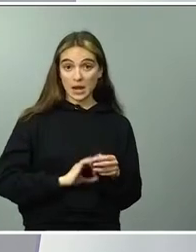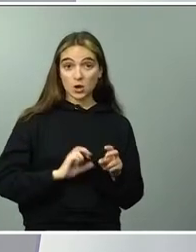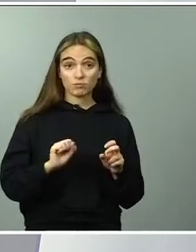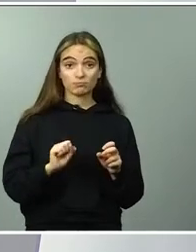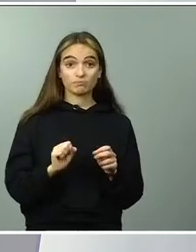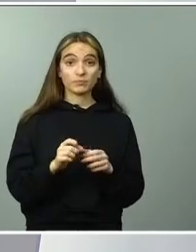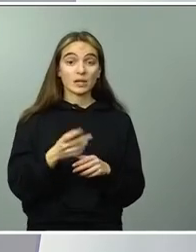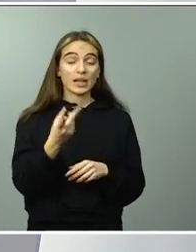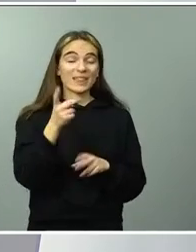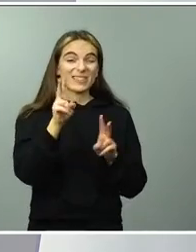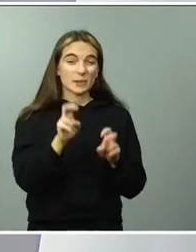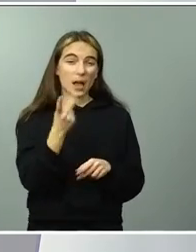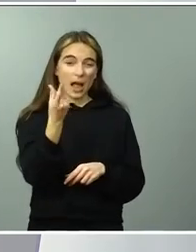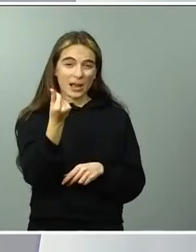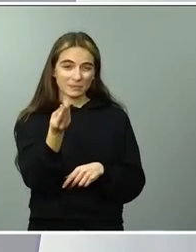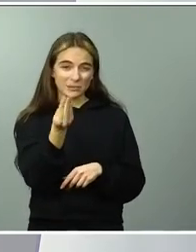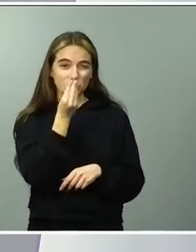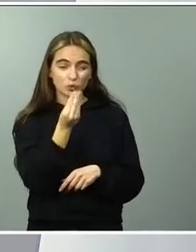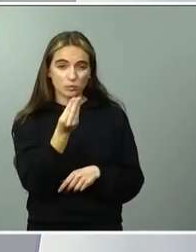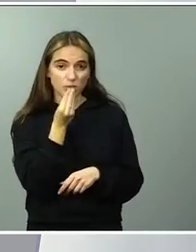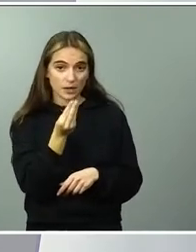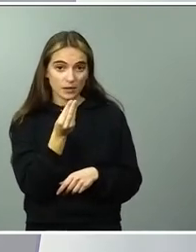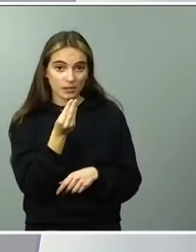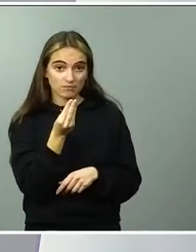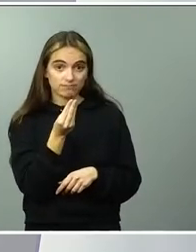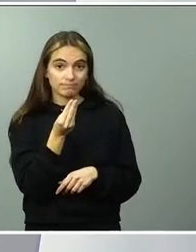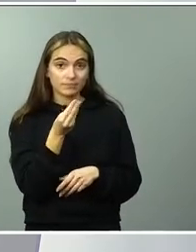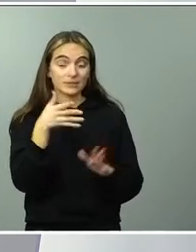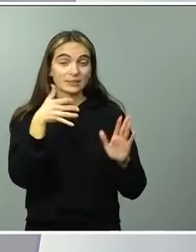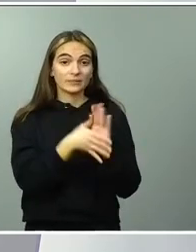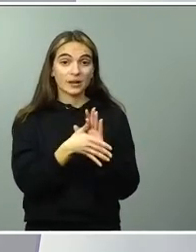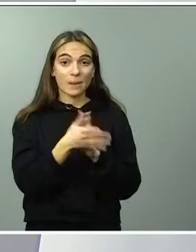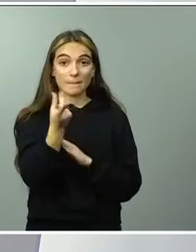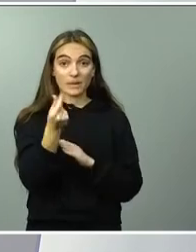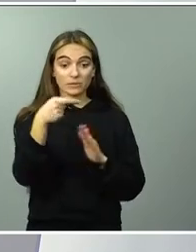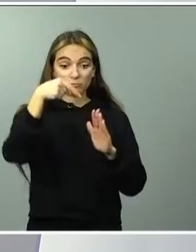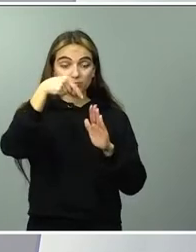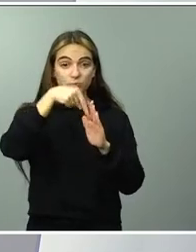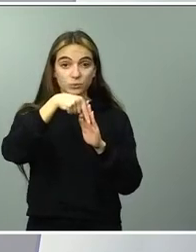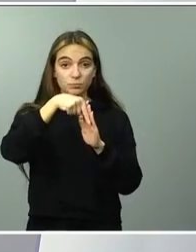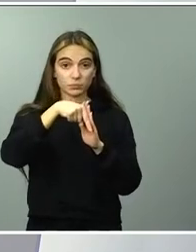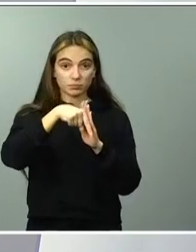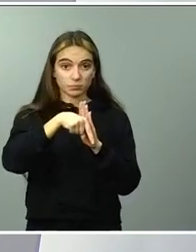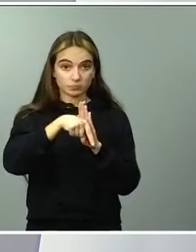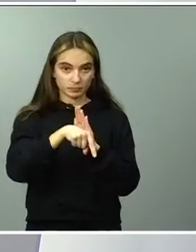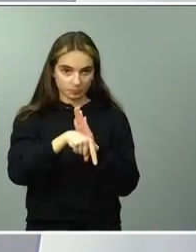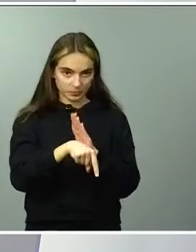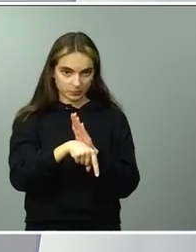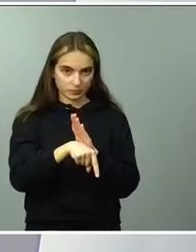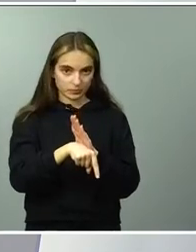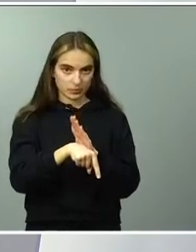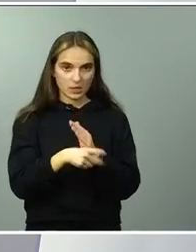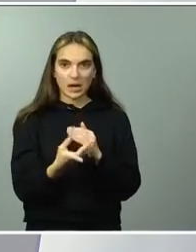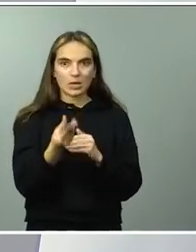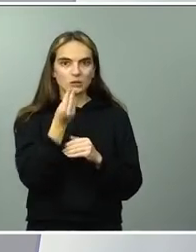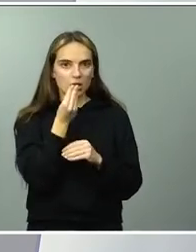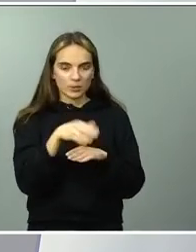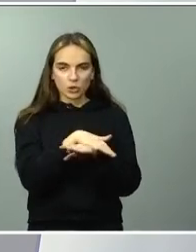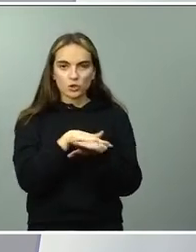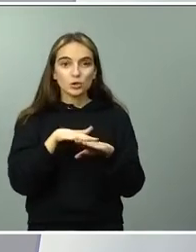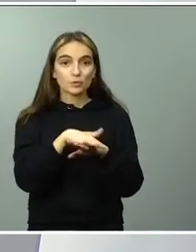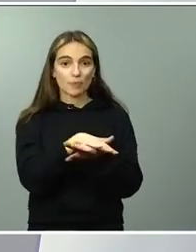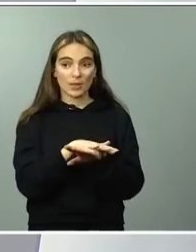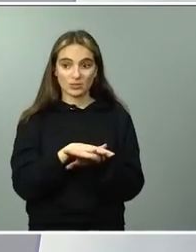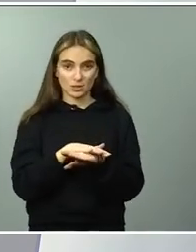alimentos ha permitido una bajada en los precios de esa sexta de la compra básica de los ciudadanos de